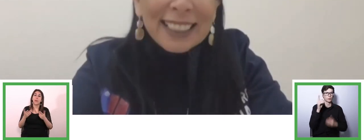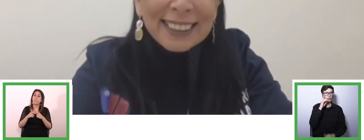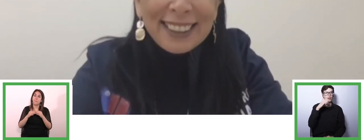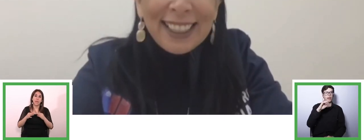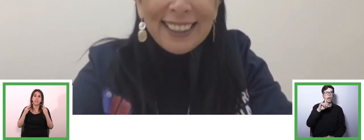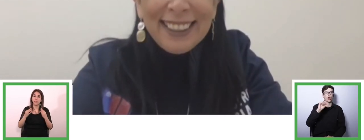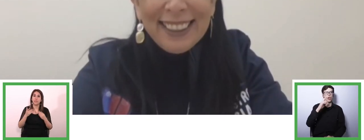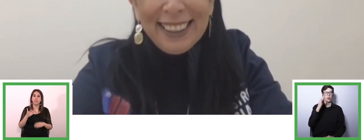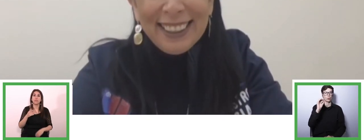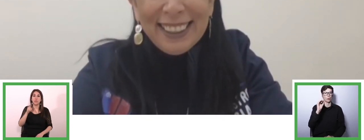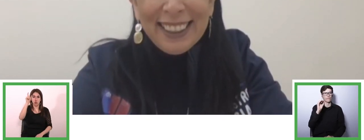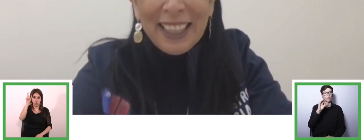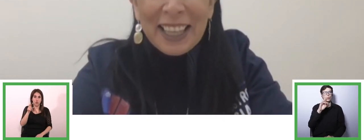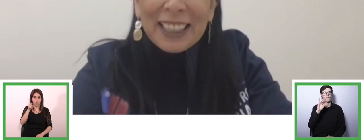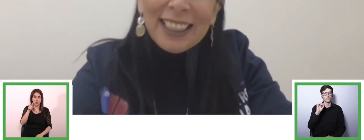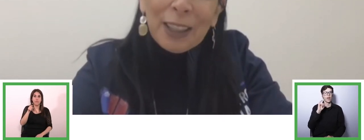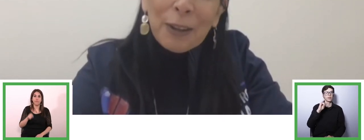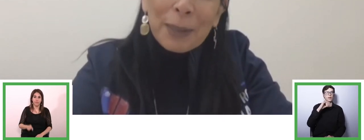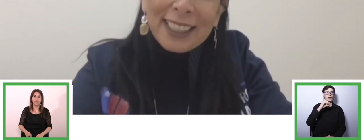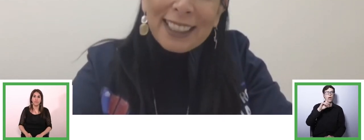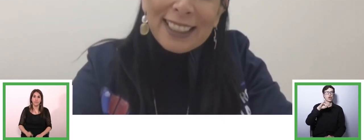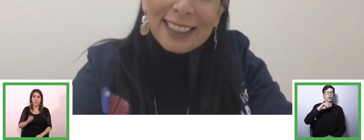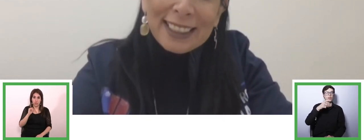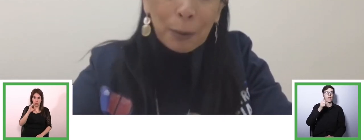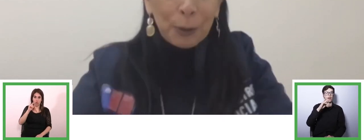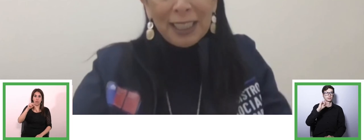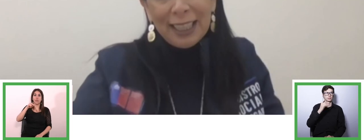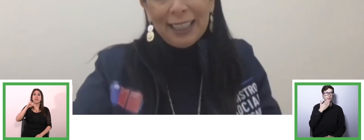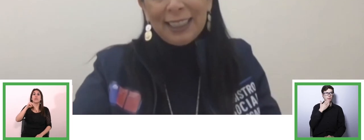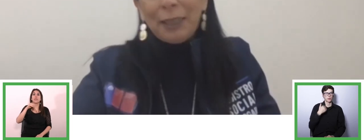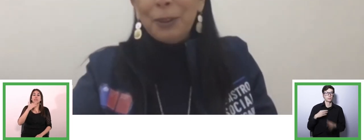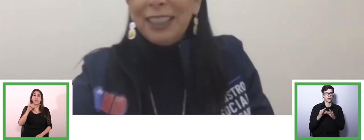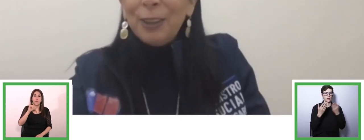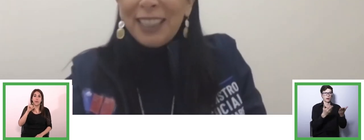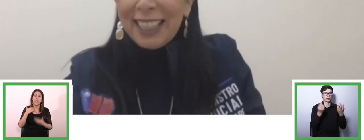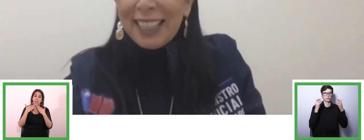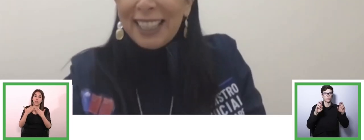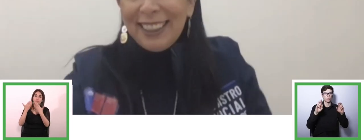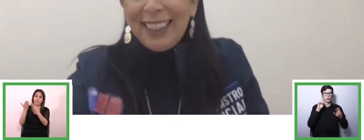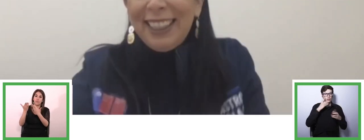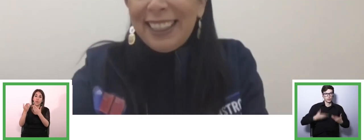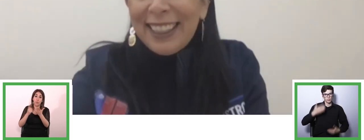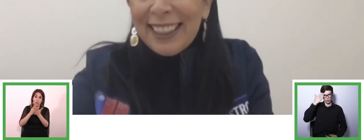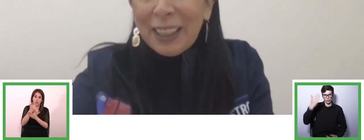Carolina García y obviamente agradecer esta oportunidad que estamos teniendo hoy día